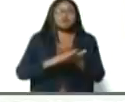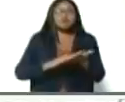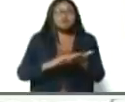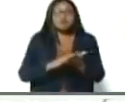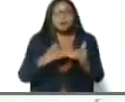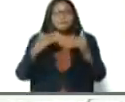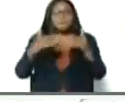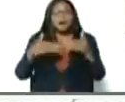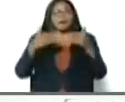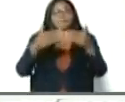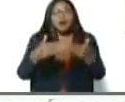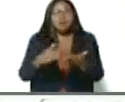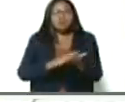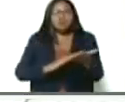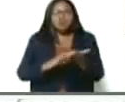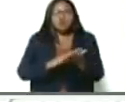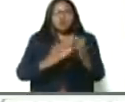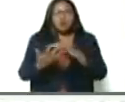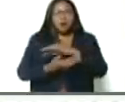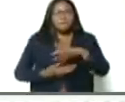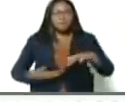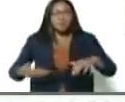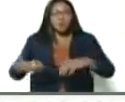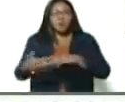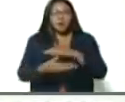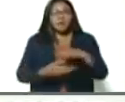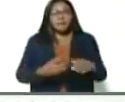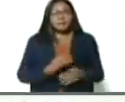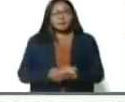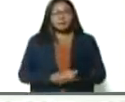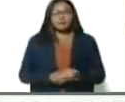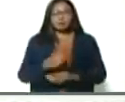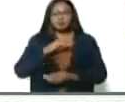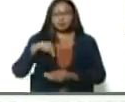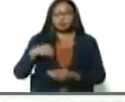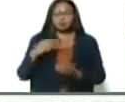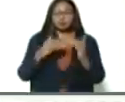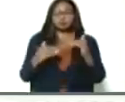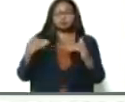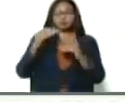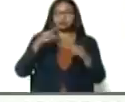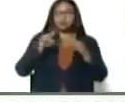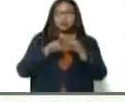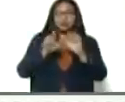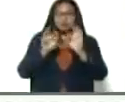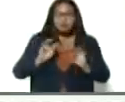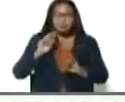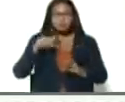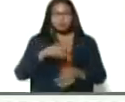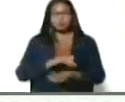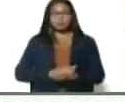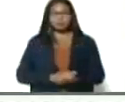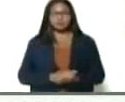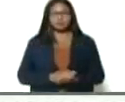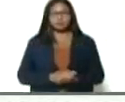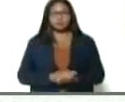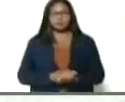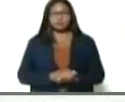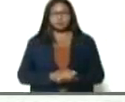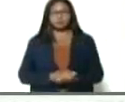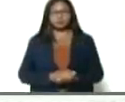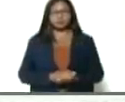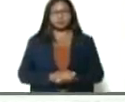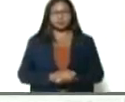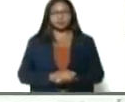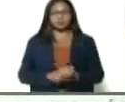avanzar en la solución de los problemas. Y así nosotros, aplicando el método dialéctico materialista, de la